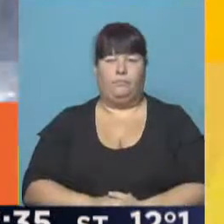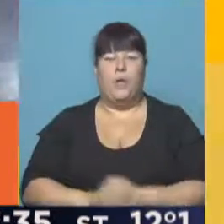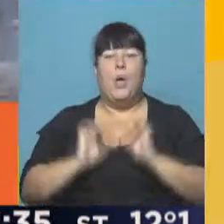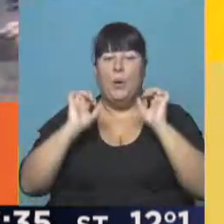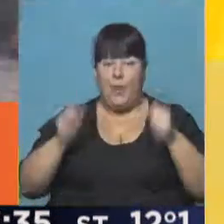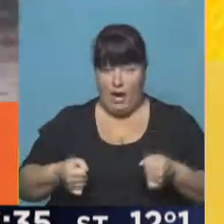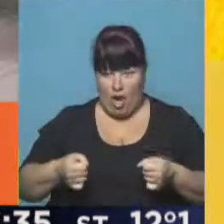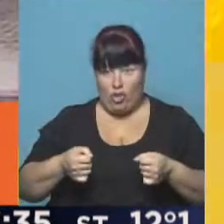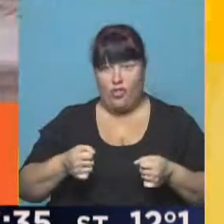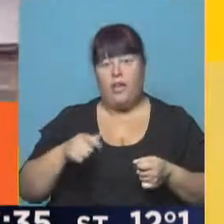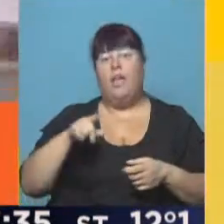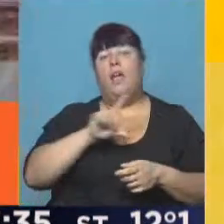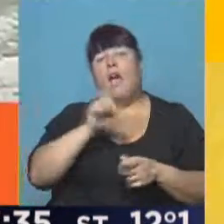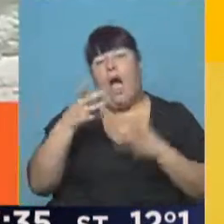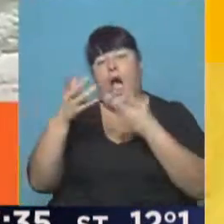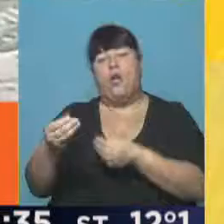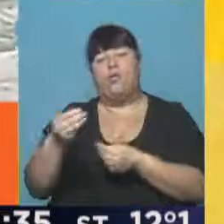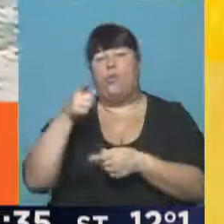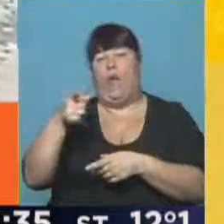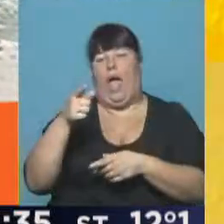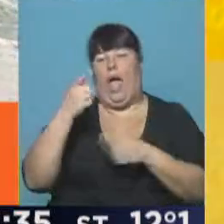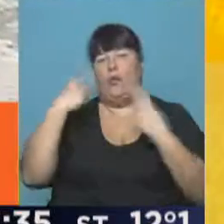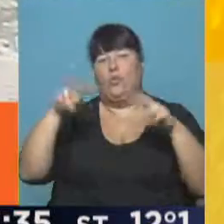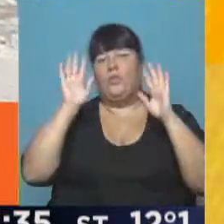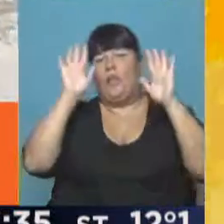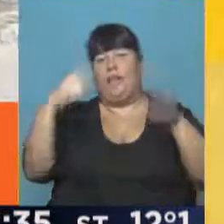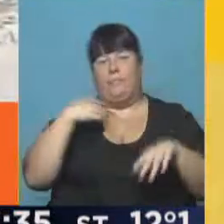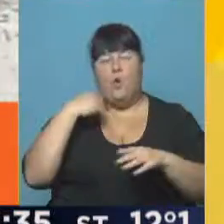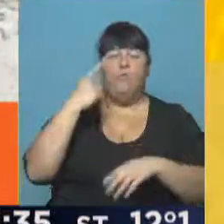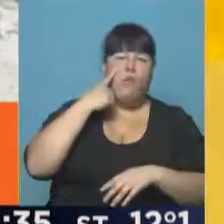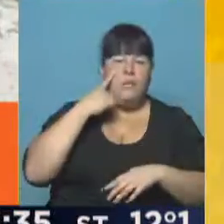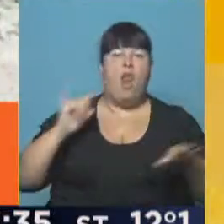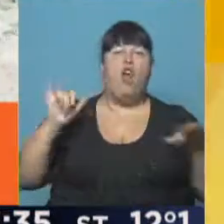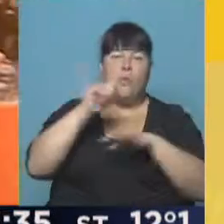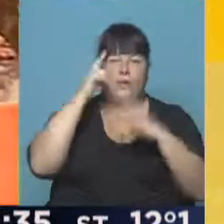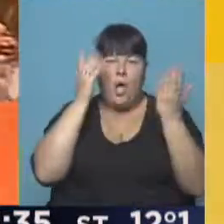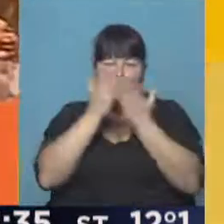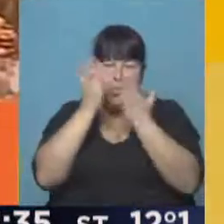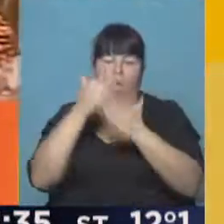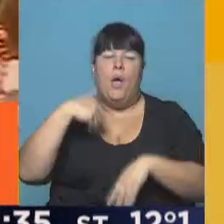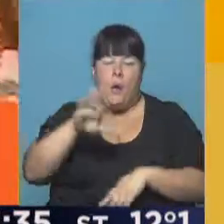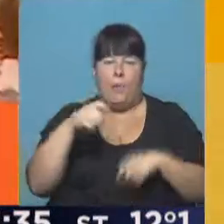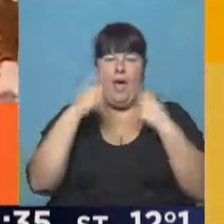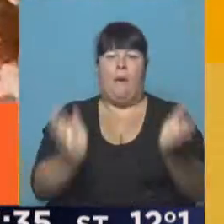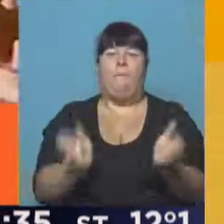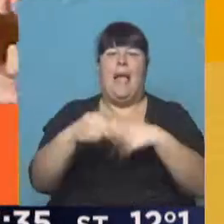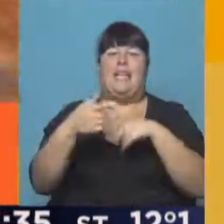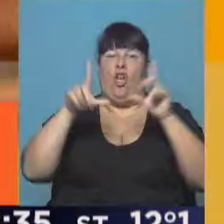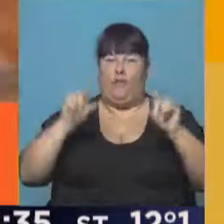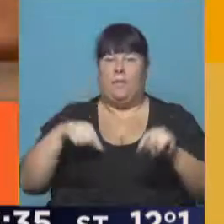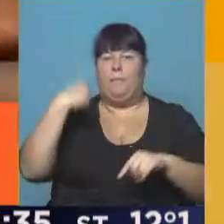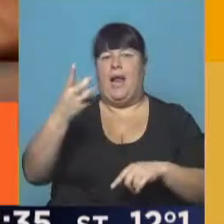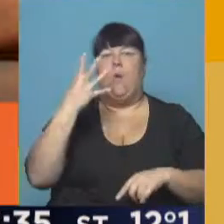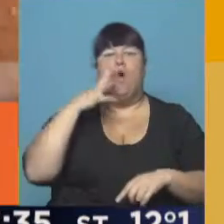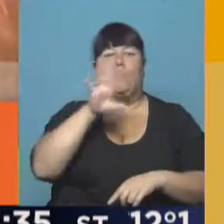Bariloche. Compensación a turistas varados. El municipio y las aerolíneas analizan implementar un paquete promocional para los